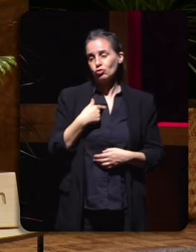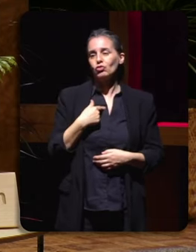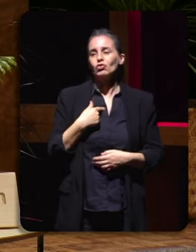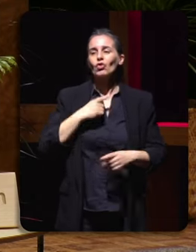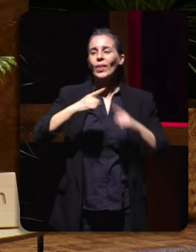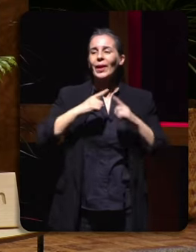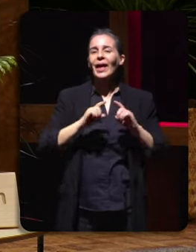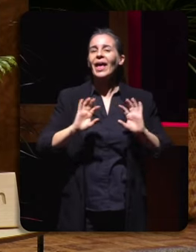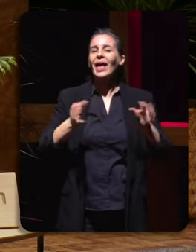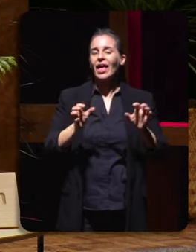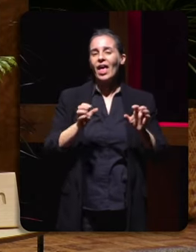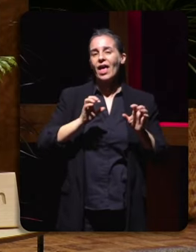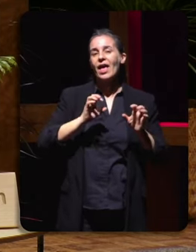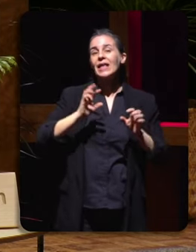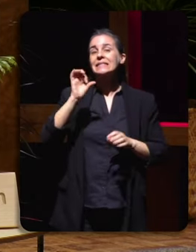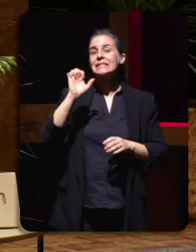fai ruido